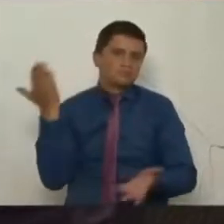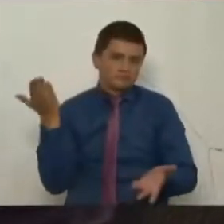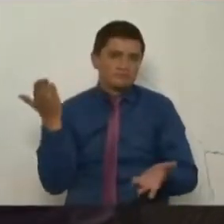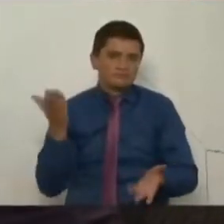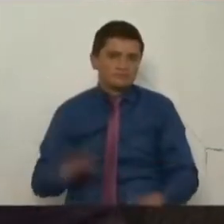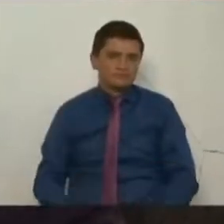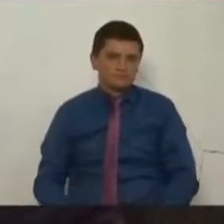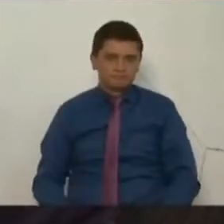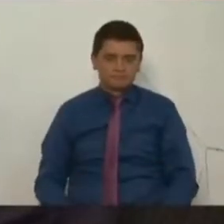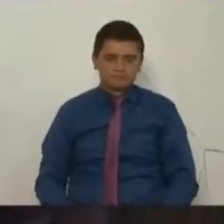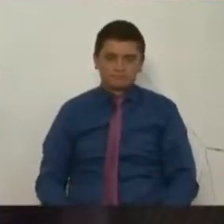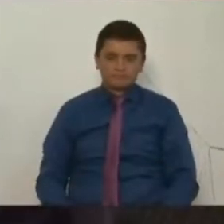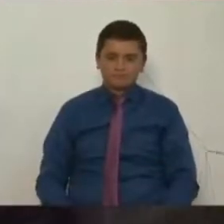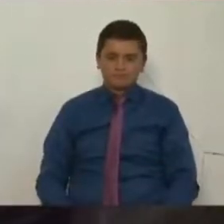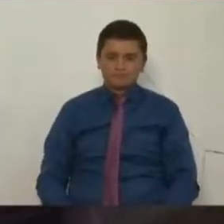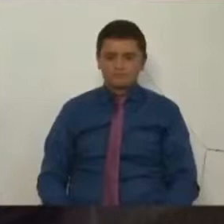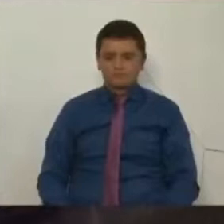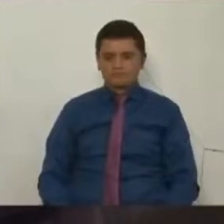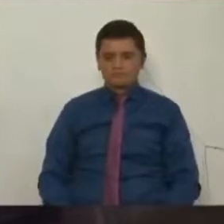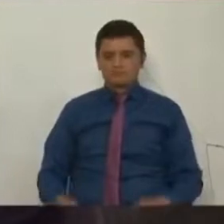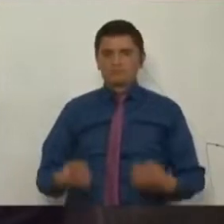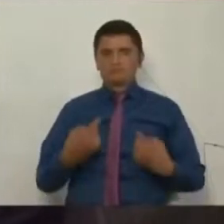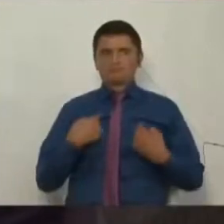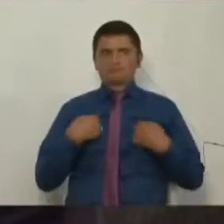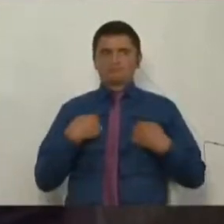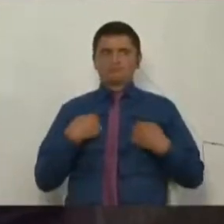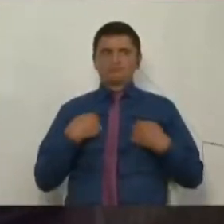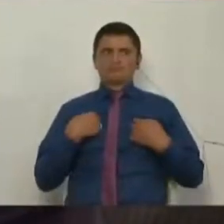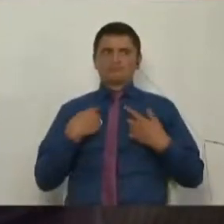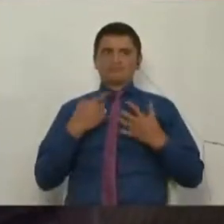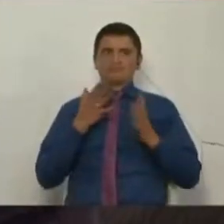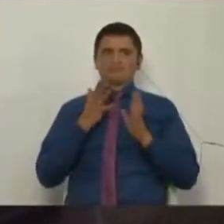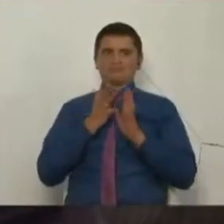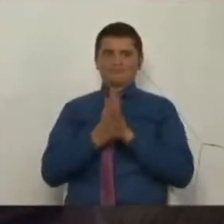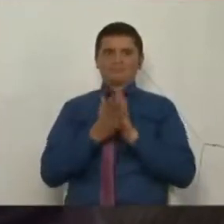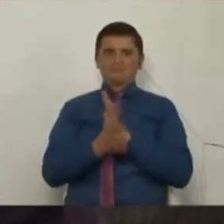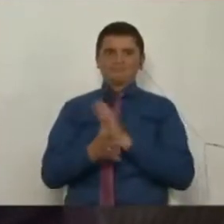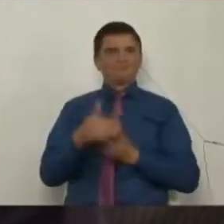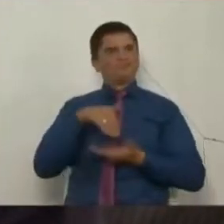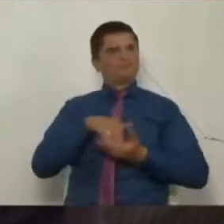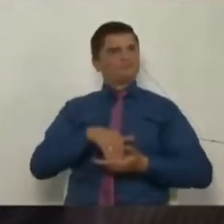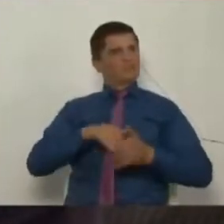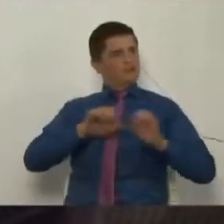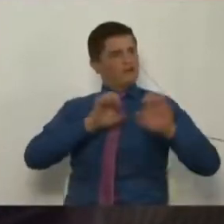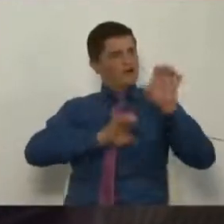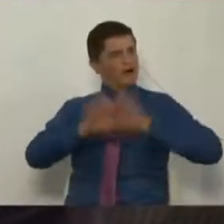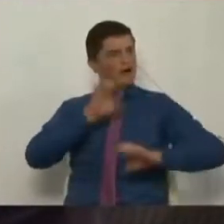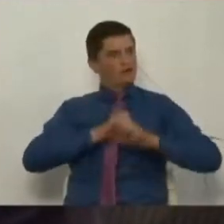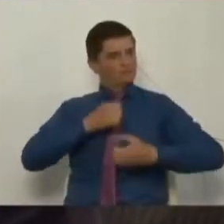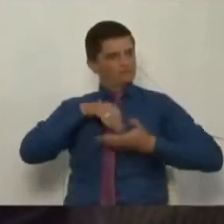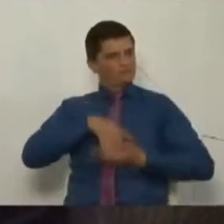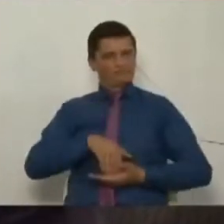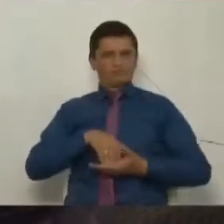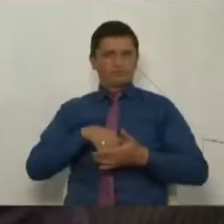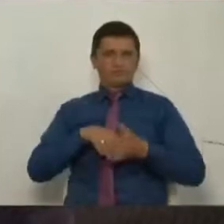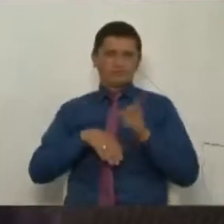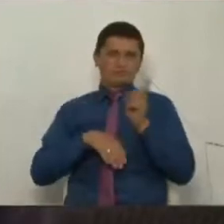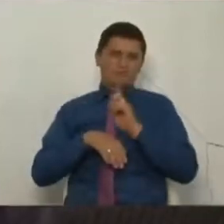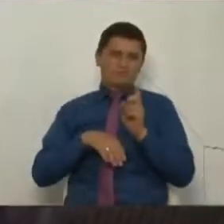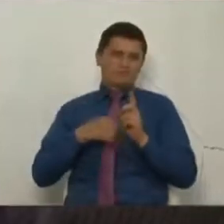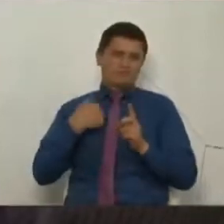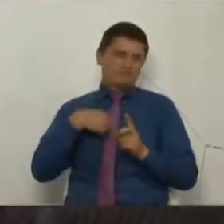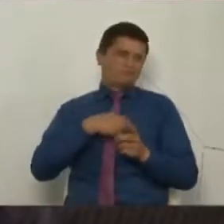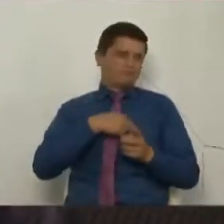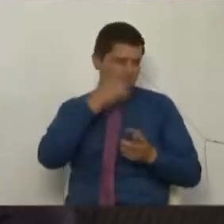No, no voy a hacer esa defensa cérrima. Nosotros creemos en las curules por